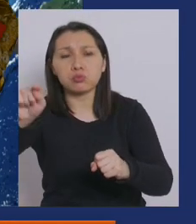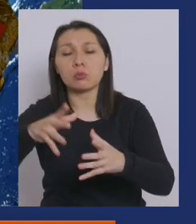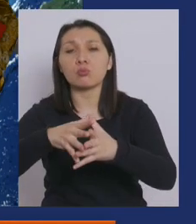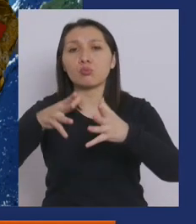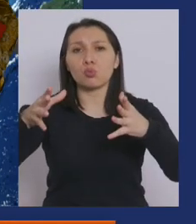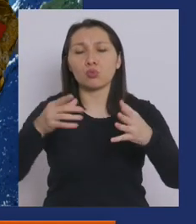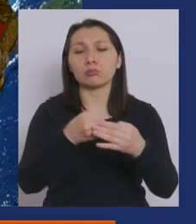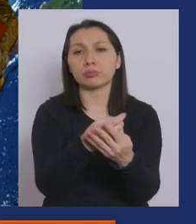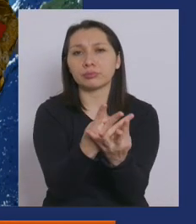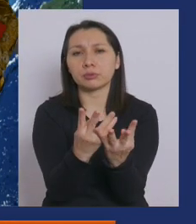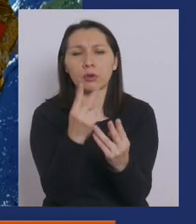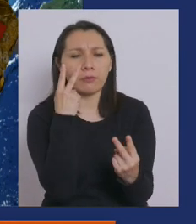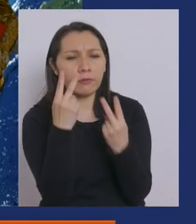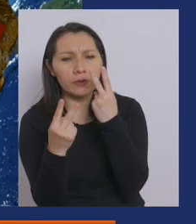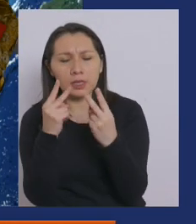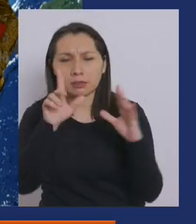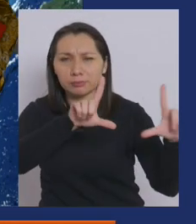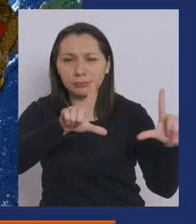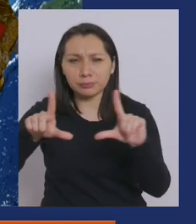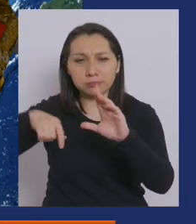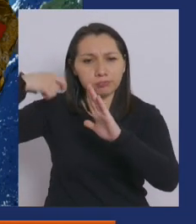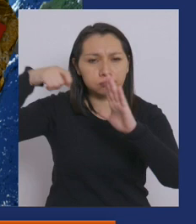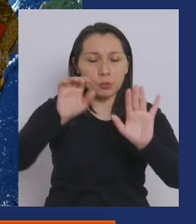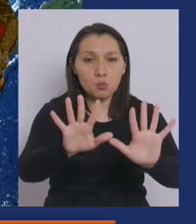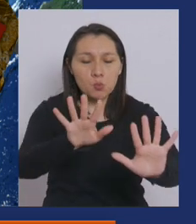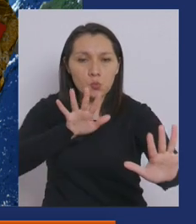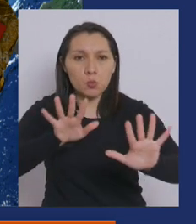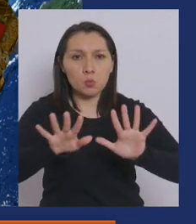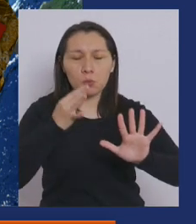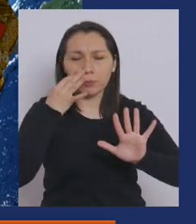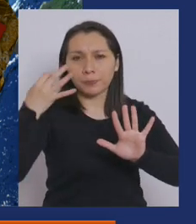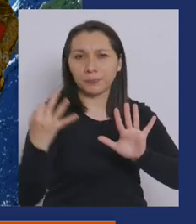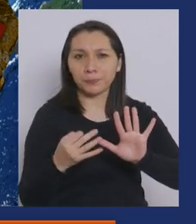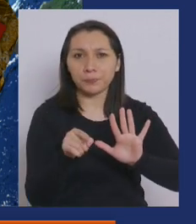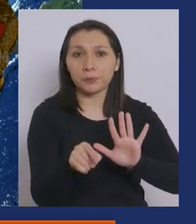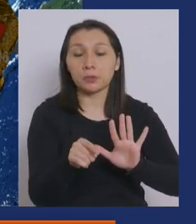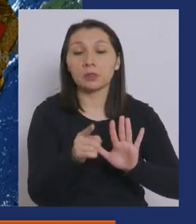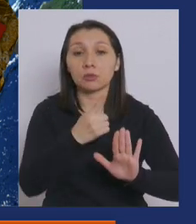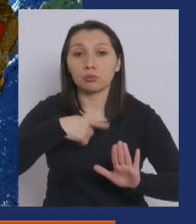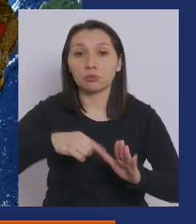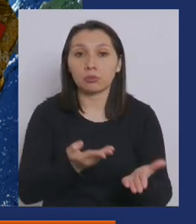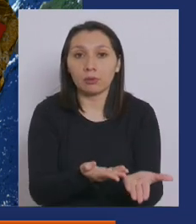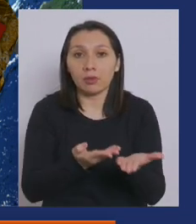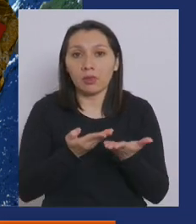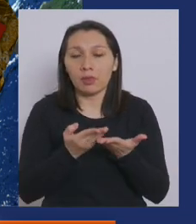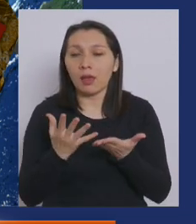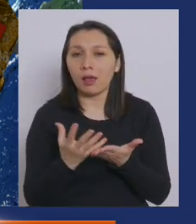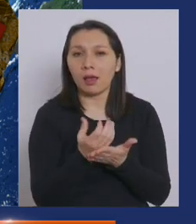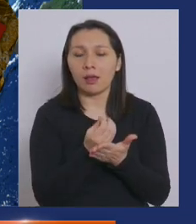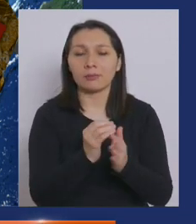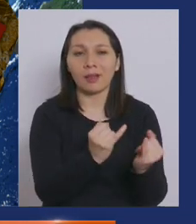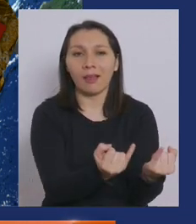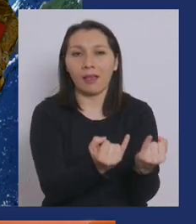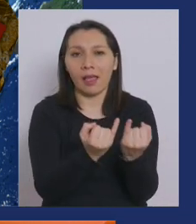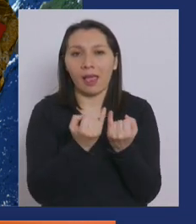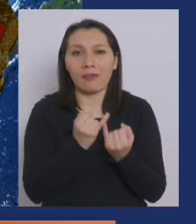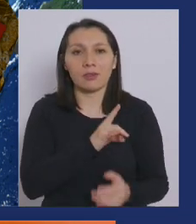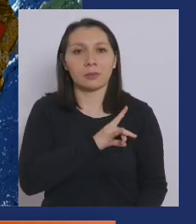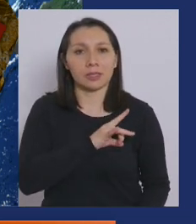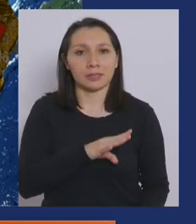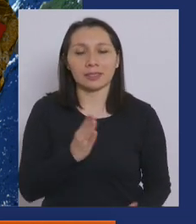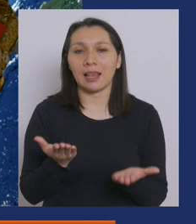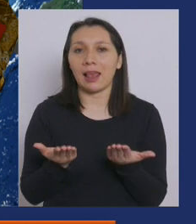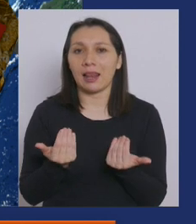amplia gama de espectros y de imágenes y de resoluciones. Y por tanto nos va a permitir obtener la información que Chile